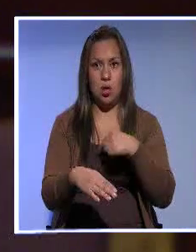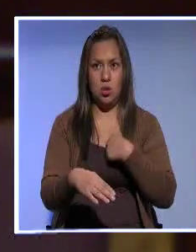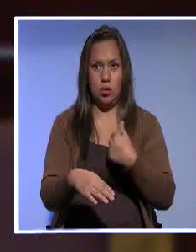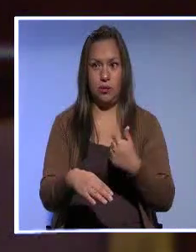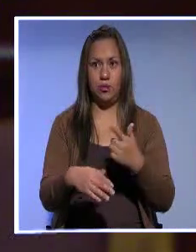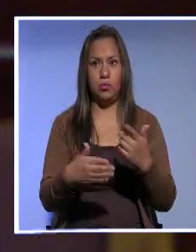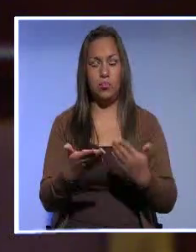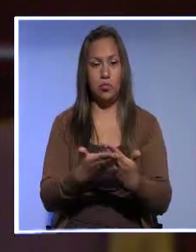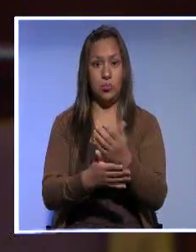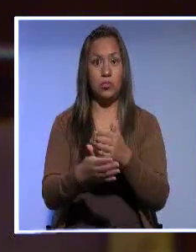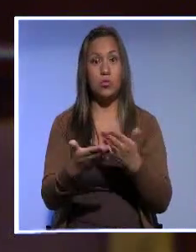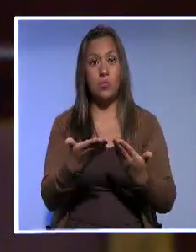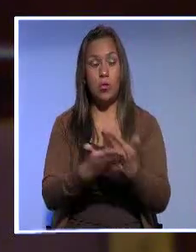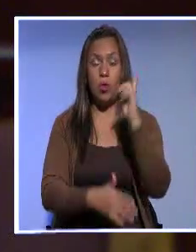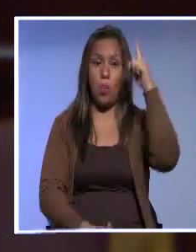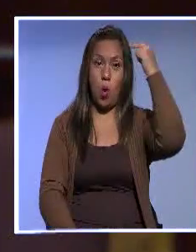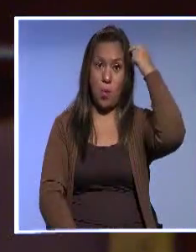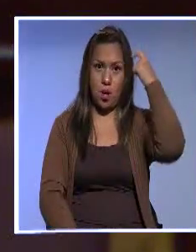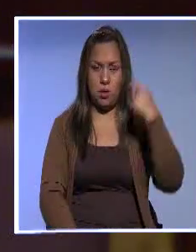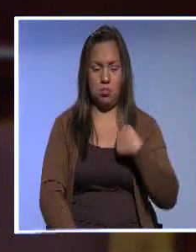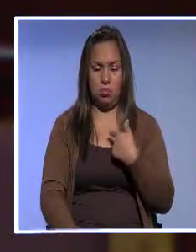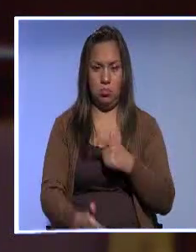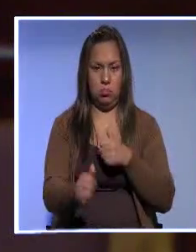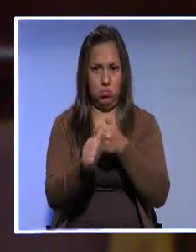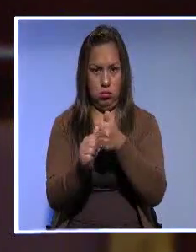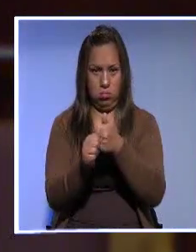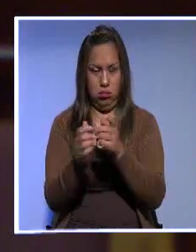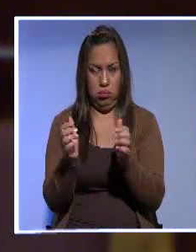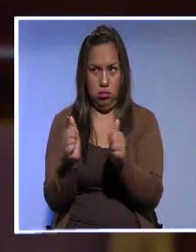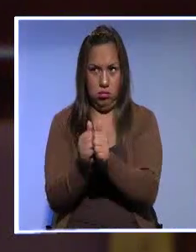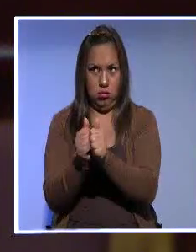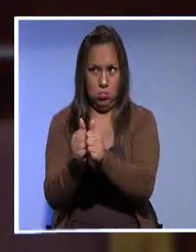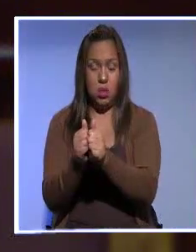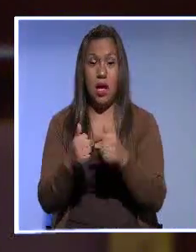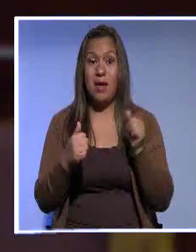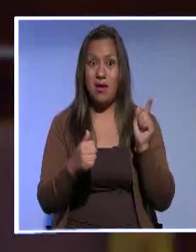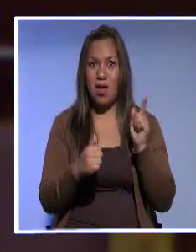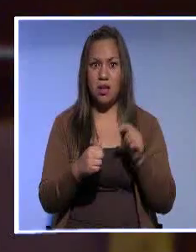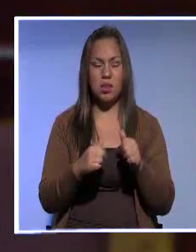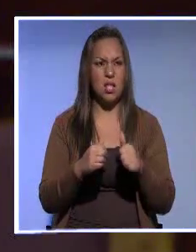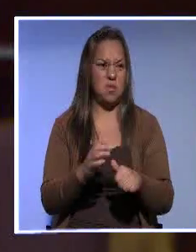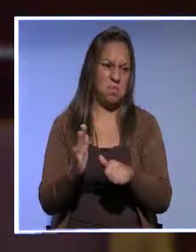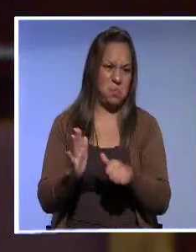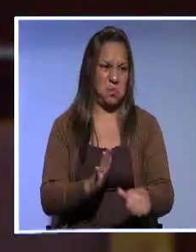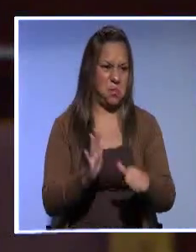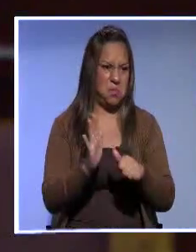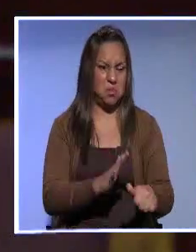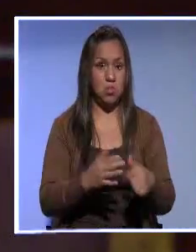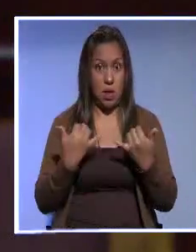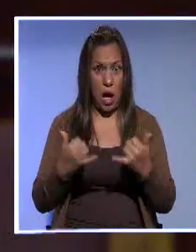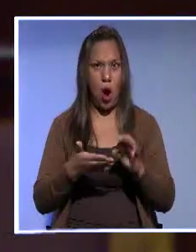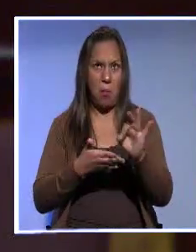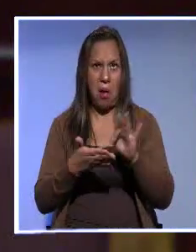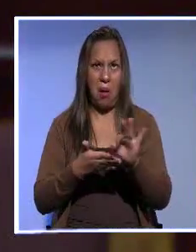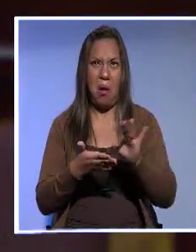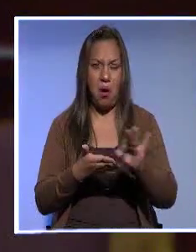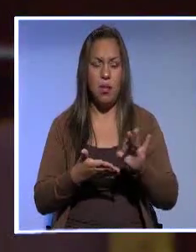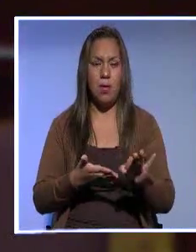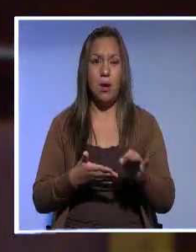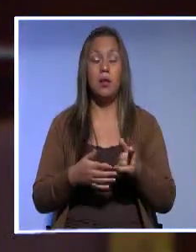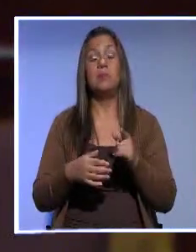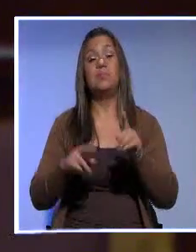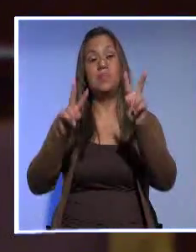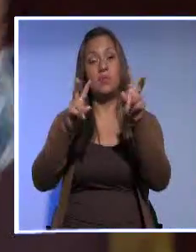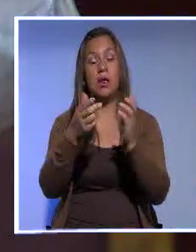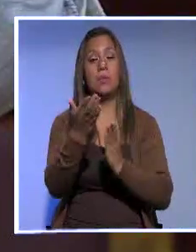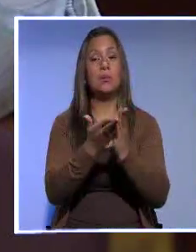del nuevo gobierno y de la legislatura y todas estas violaciones a los derechos de los trabajadores, tanto del sector público como